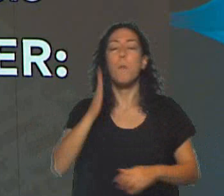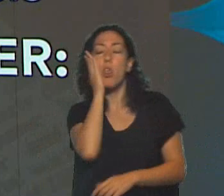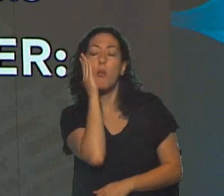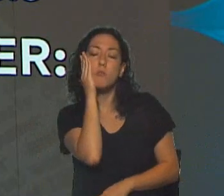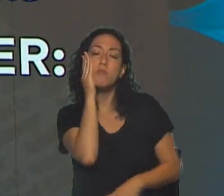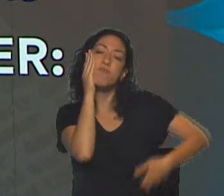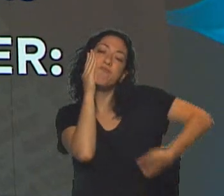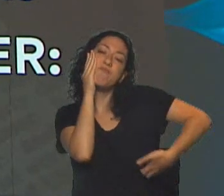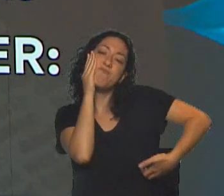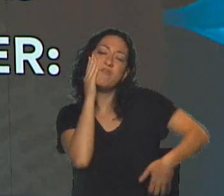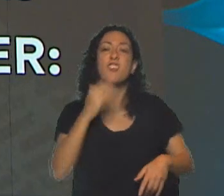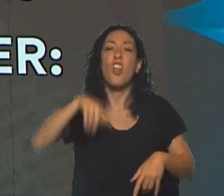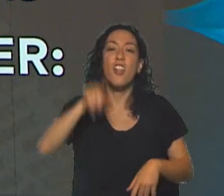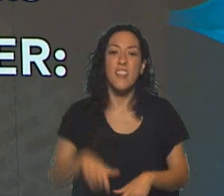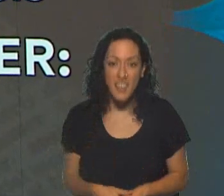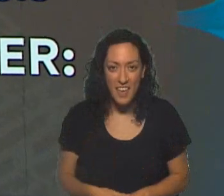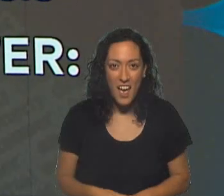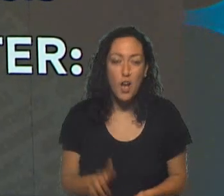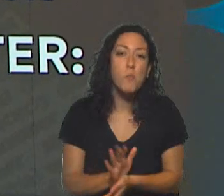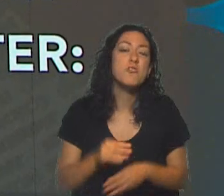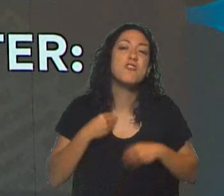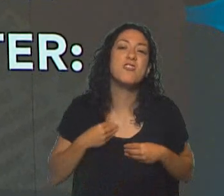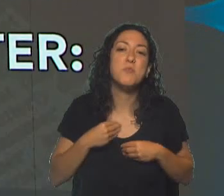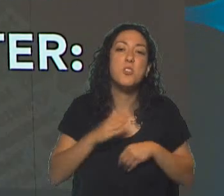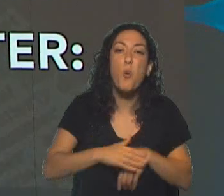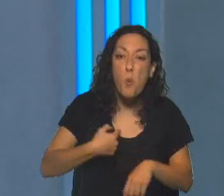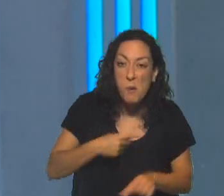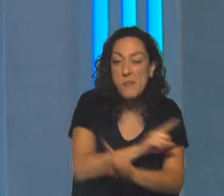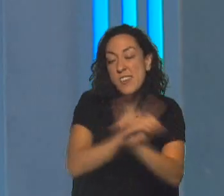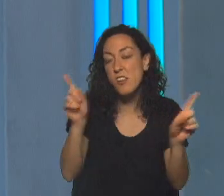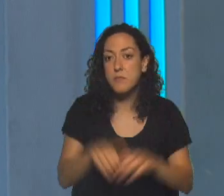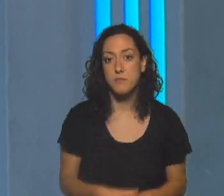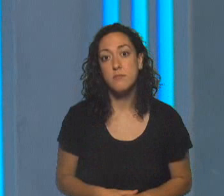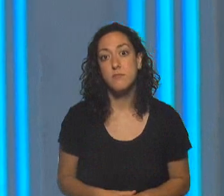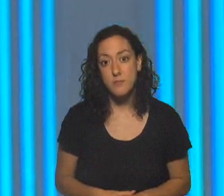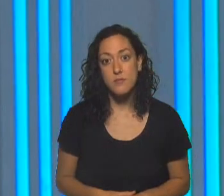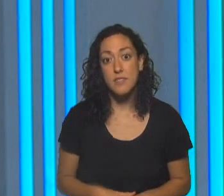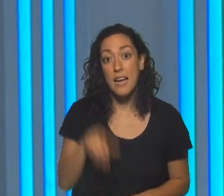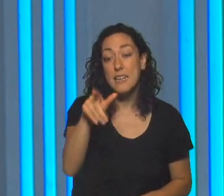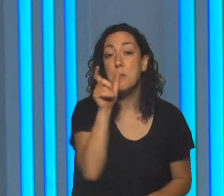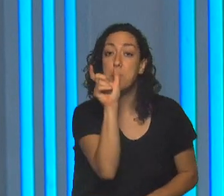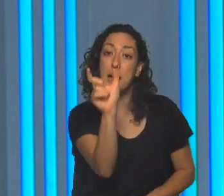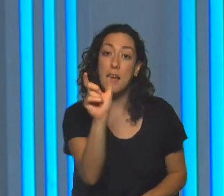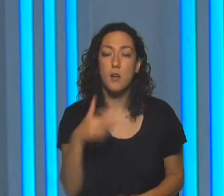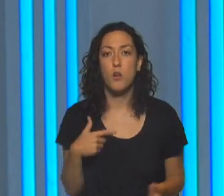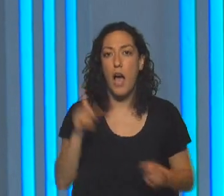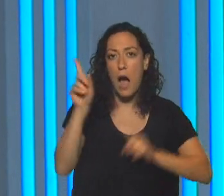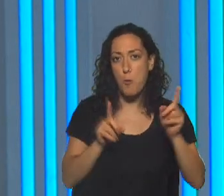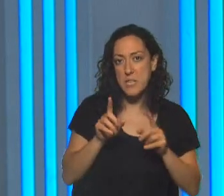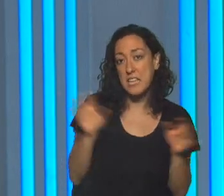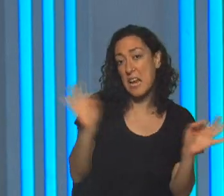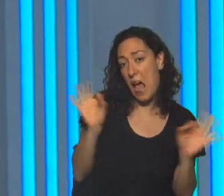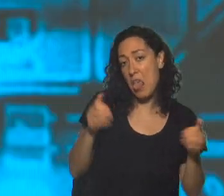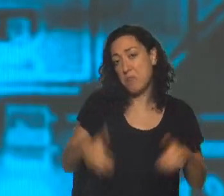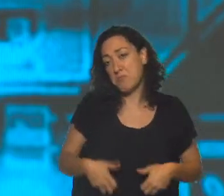vago, no sé, vaga. Muy bien. Bueno, el oso también tiene sus cosas, ojo, ¿eh? Esa fue la palabra A no hacer nada es hacer algo por uno mismo